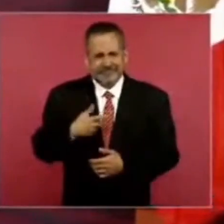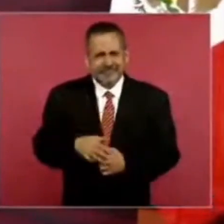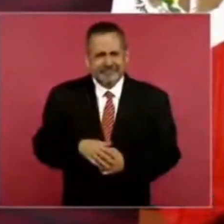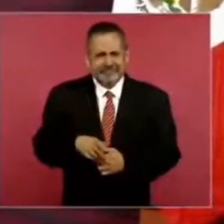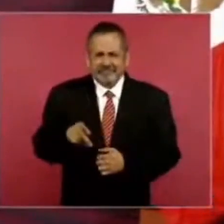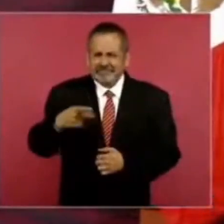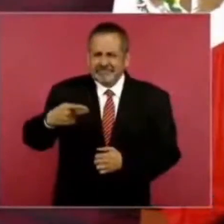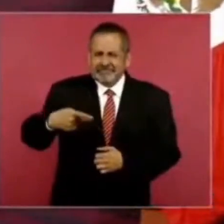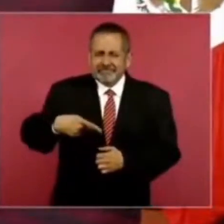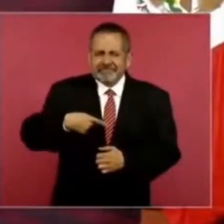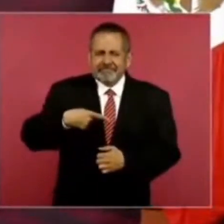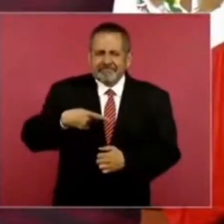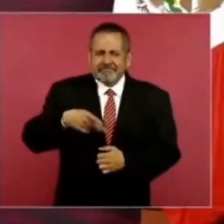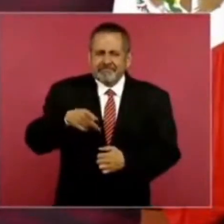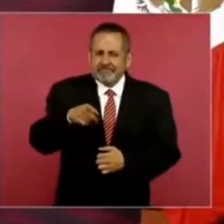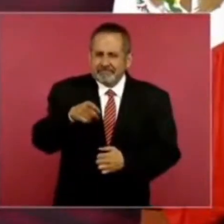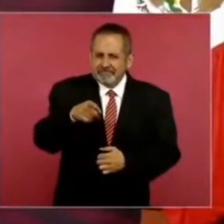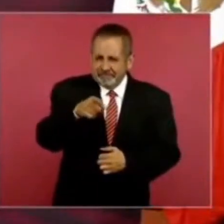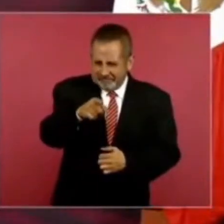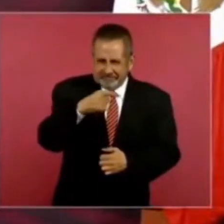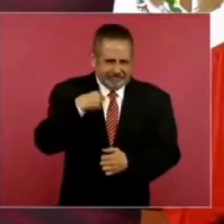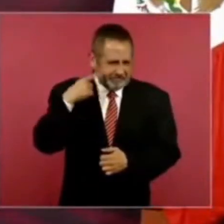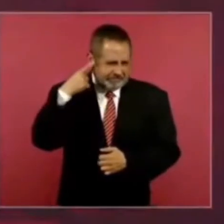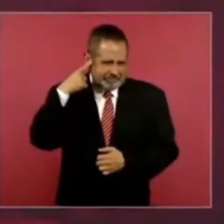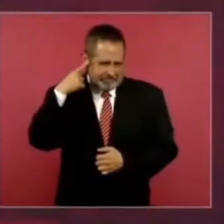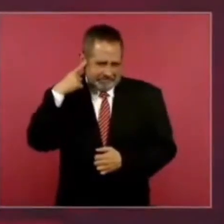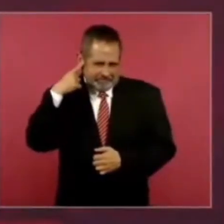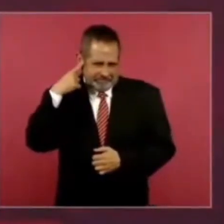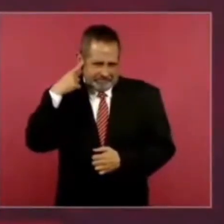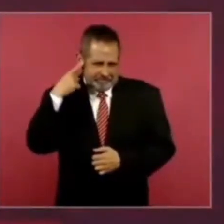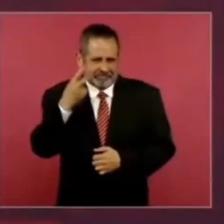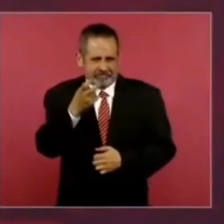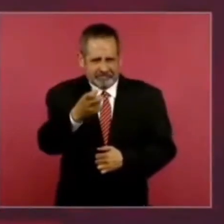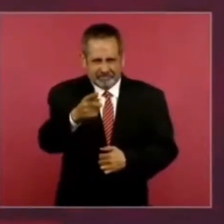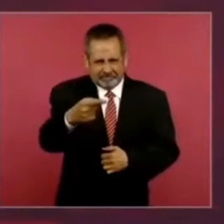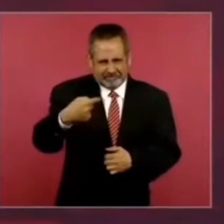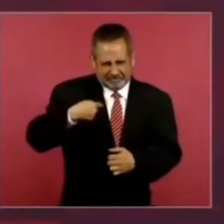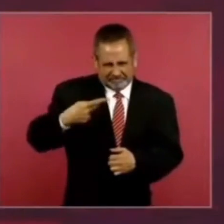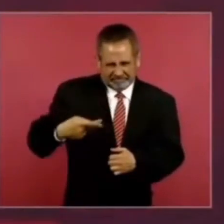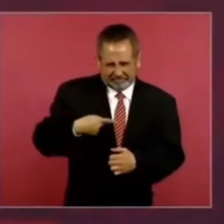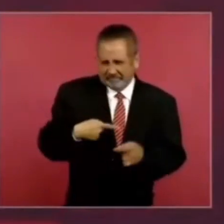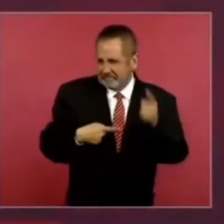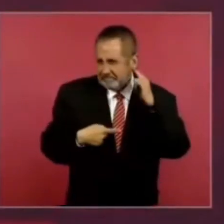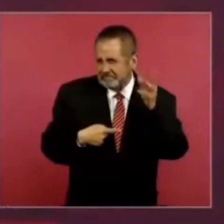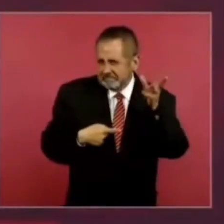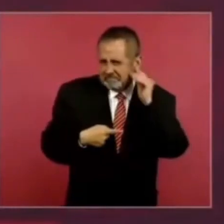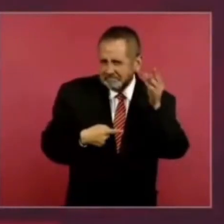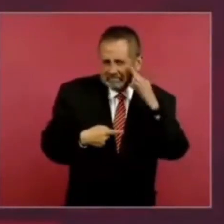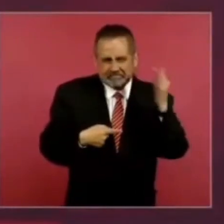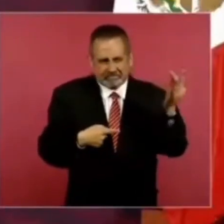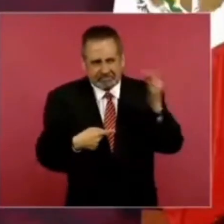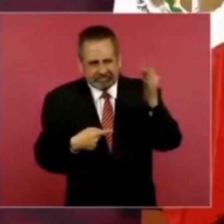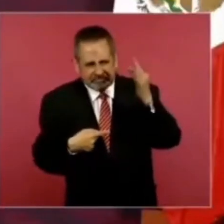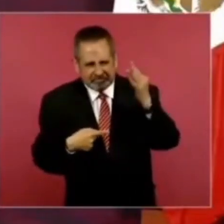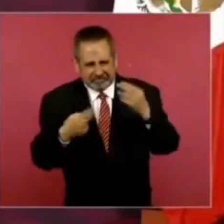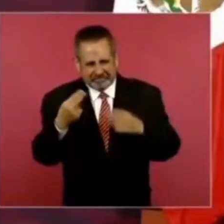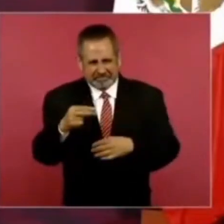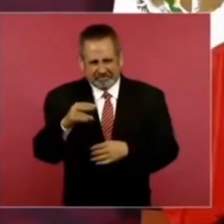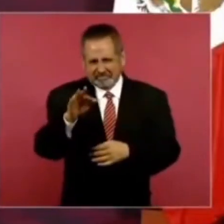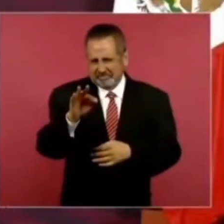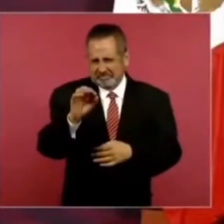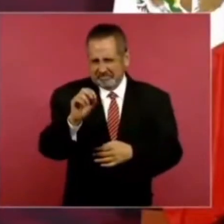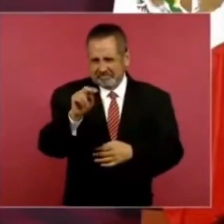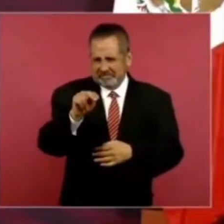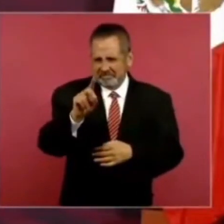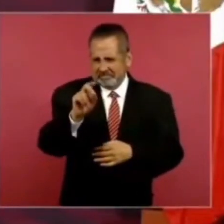preguntando por lo que escuchas, ¿verdad? del llamado Fonden, que